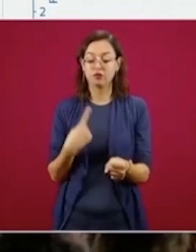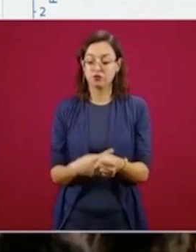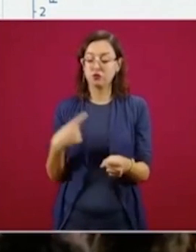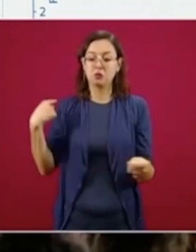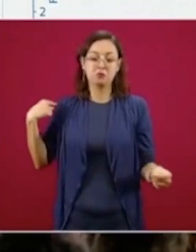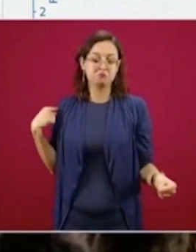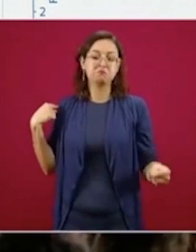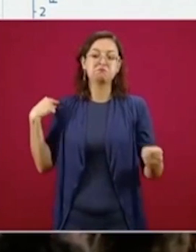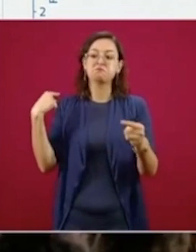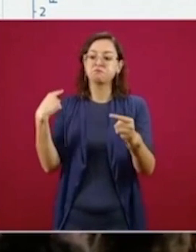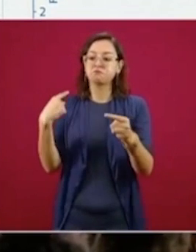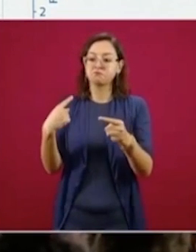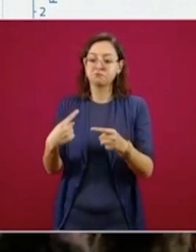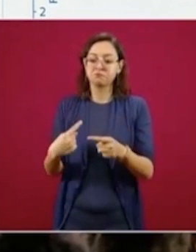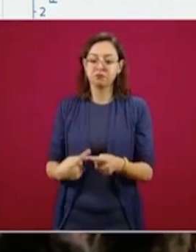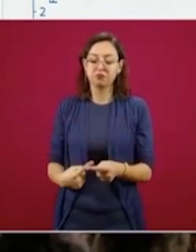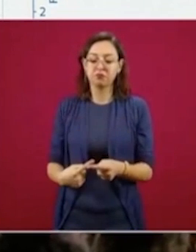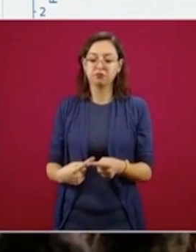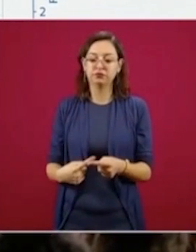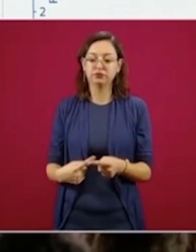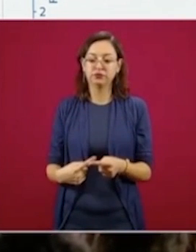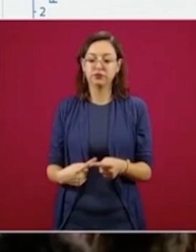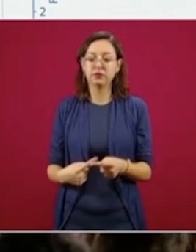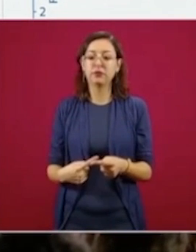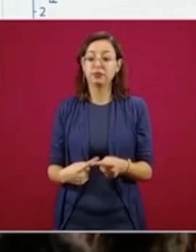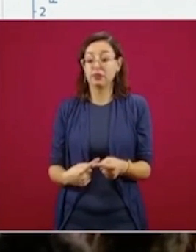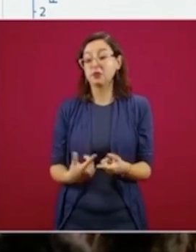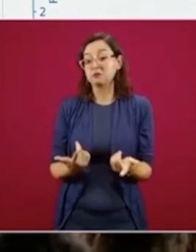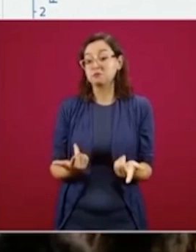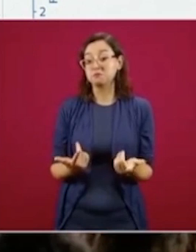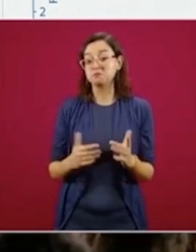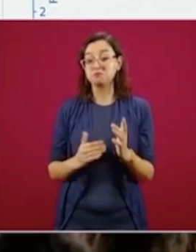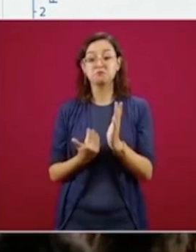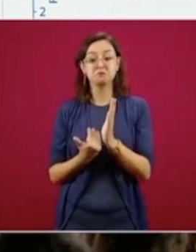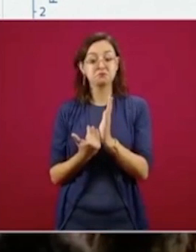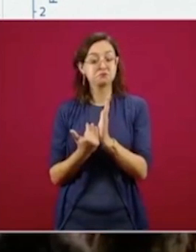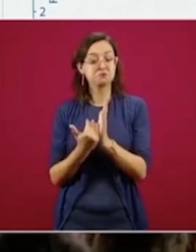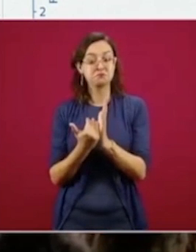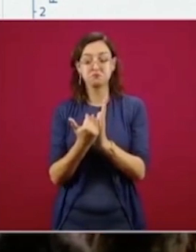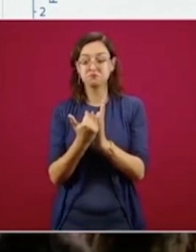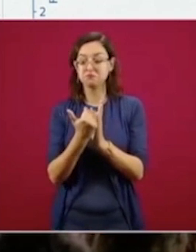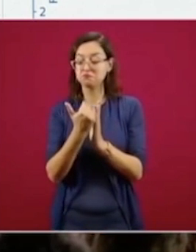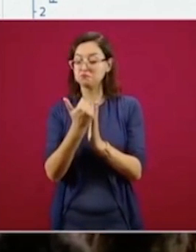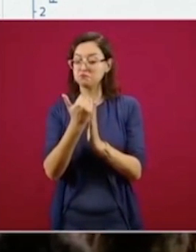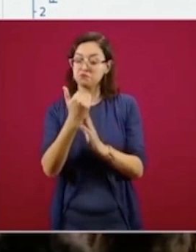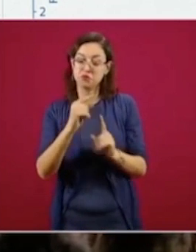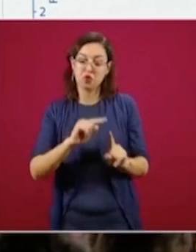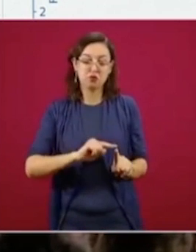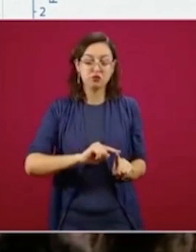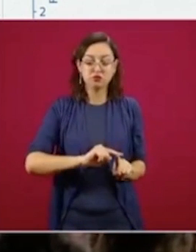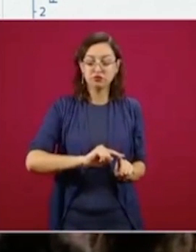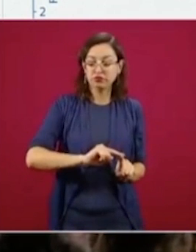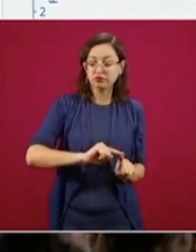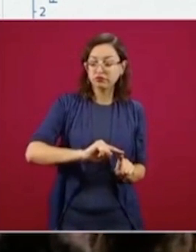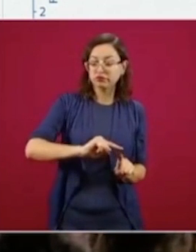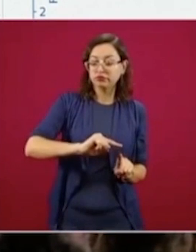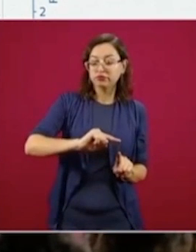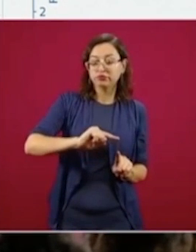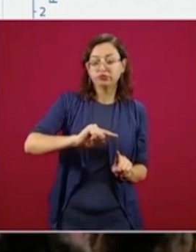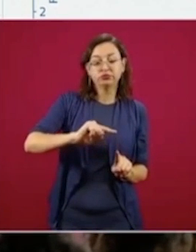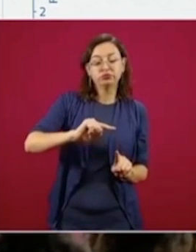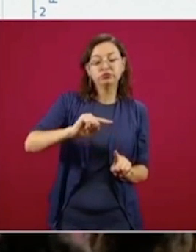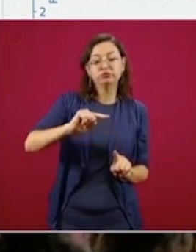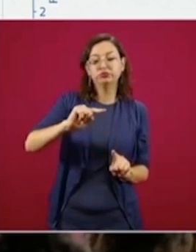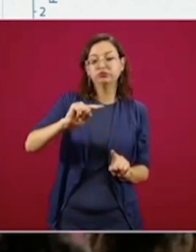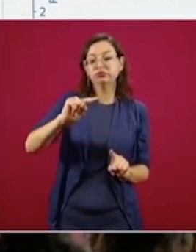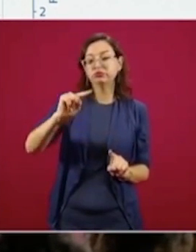esta representación, han seguido precisamente las predicciones. Las predicciones están basadas